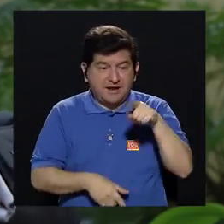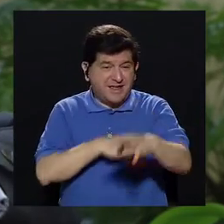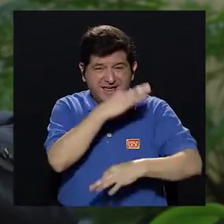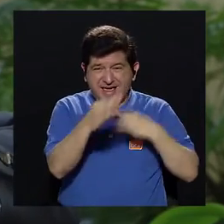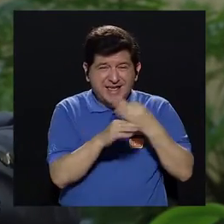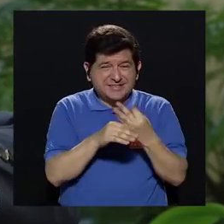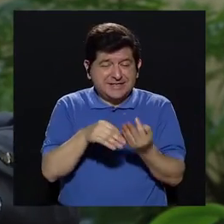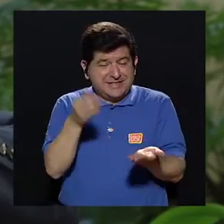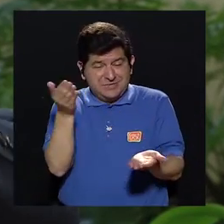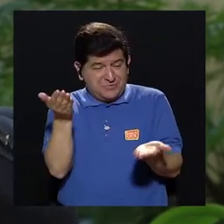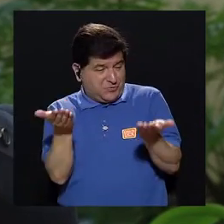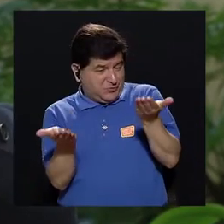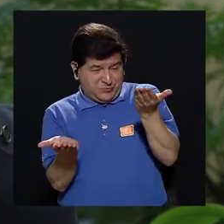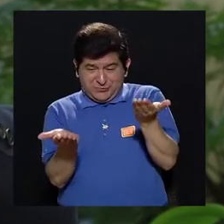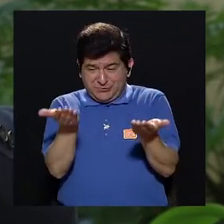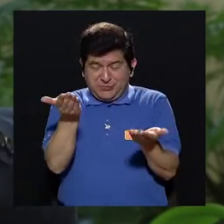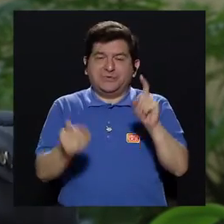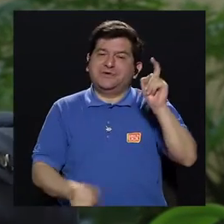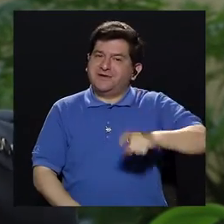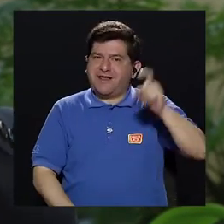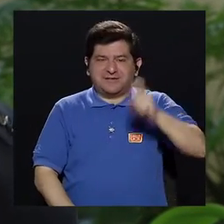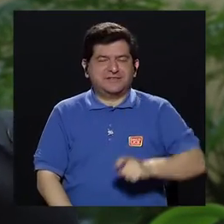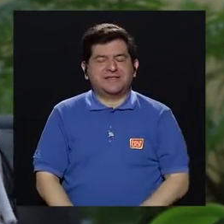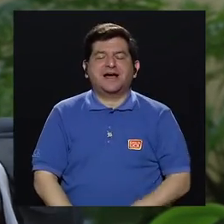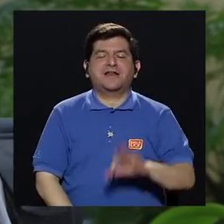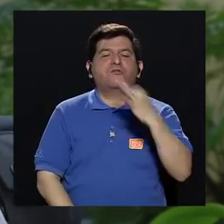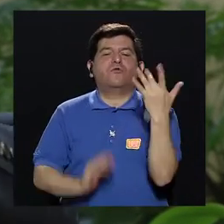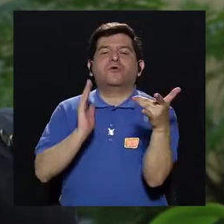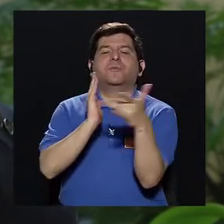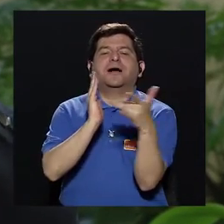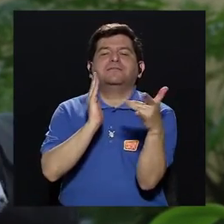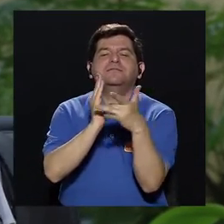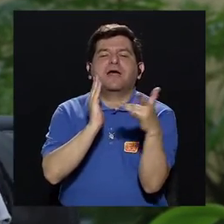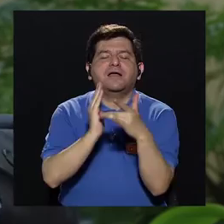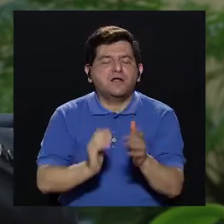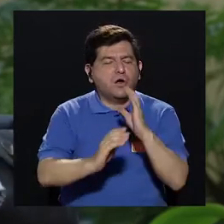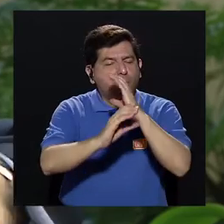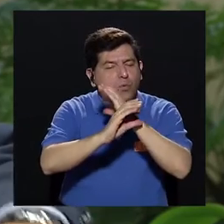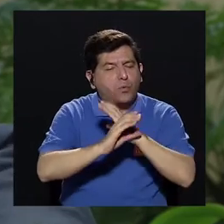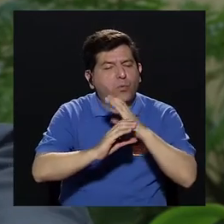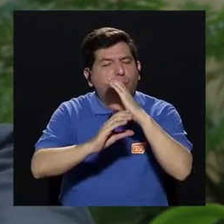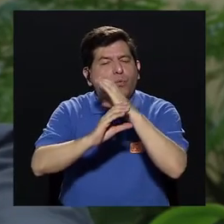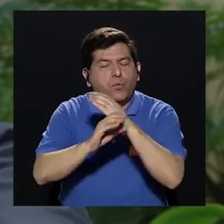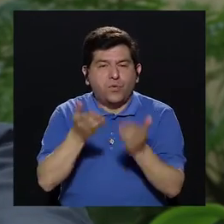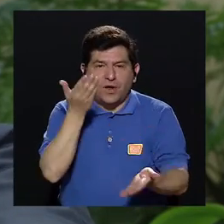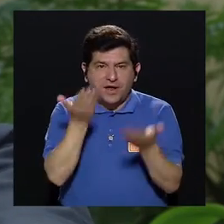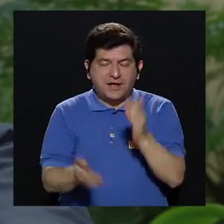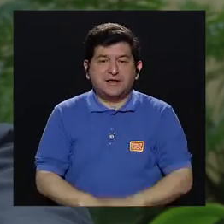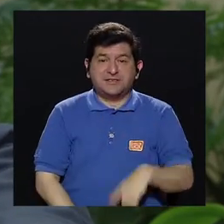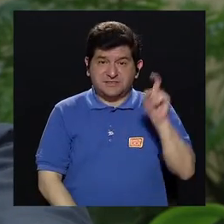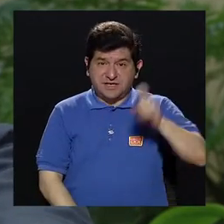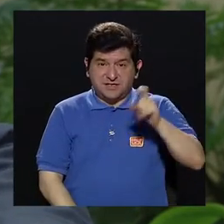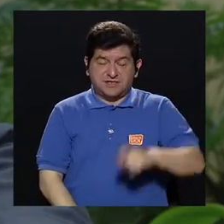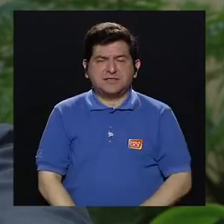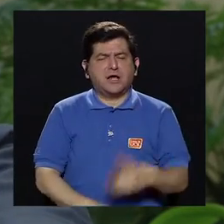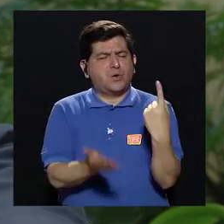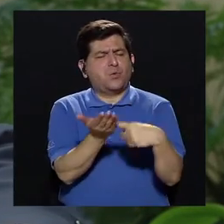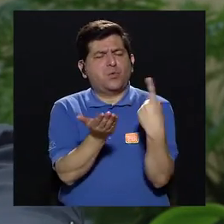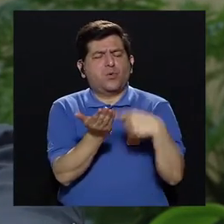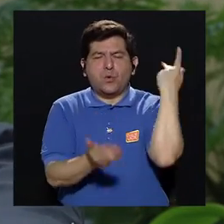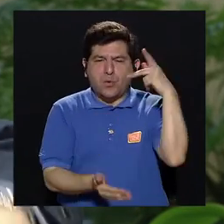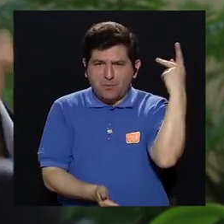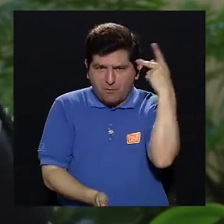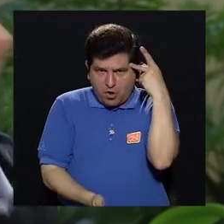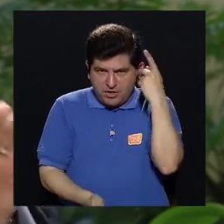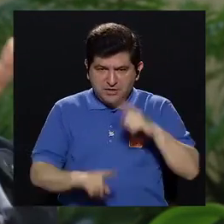ese tipo de balance es el que hay que hacerlo muy técnicamente, con mucho cuidado y que probablemente va a requerir de mucha discusión